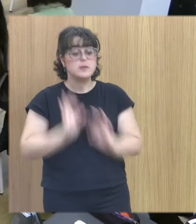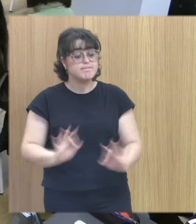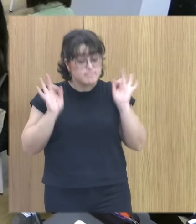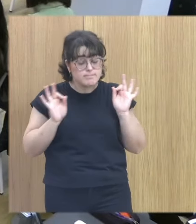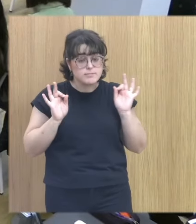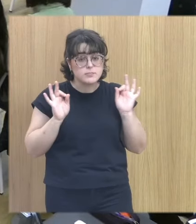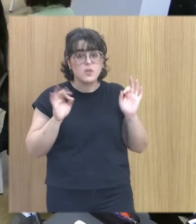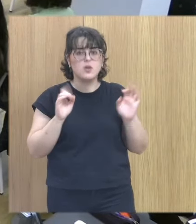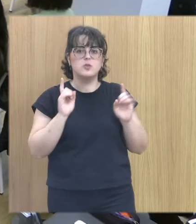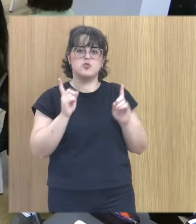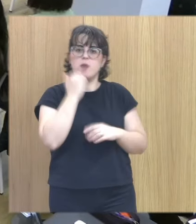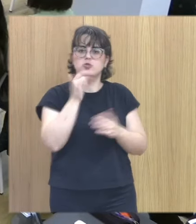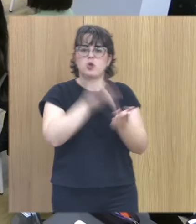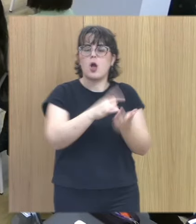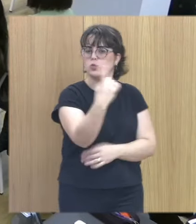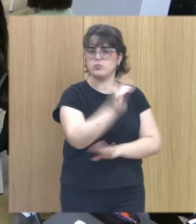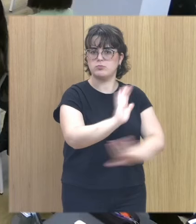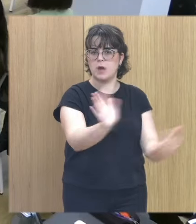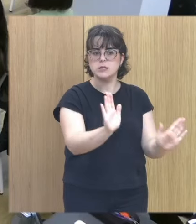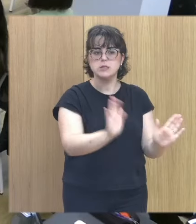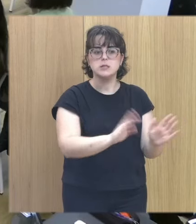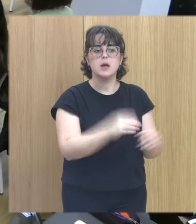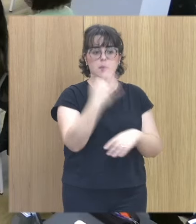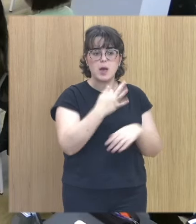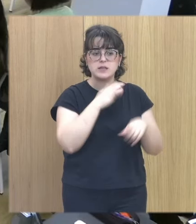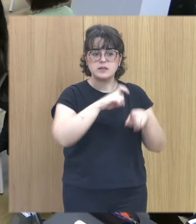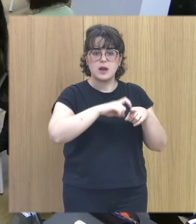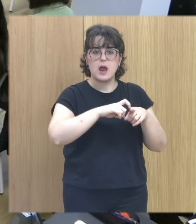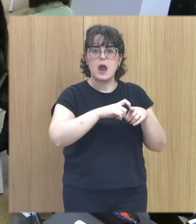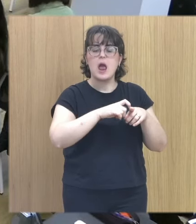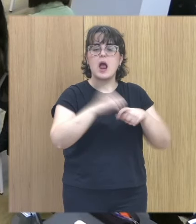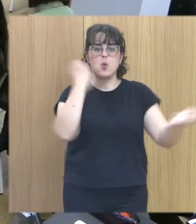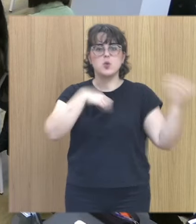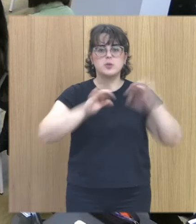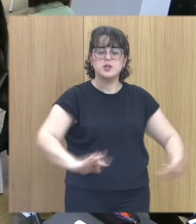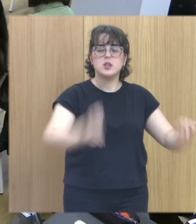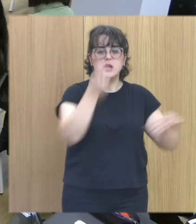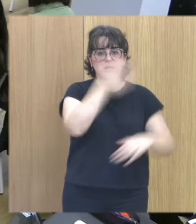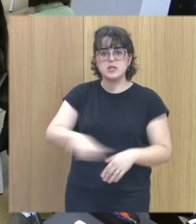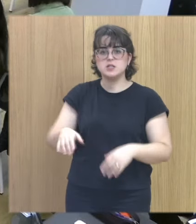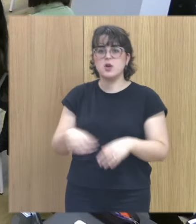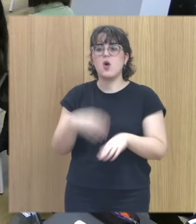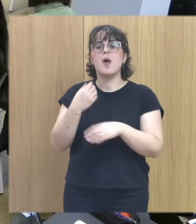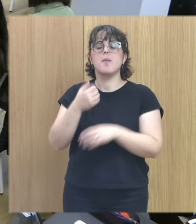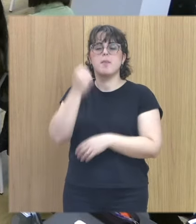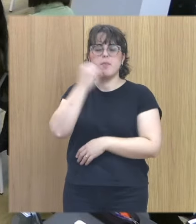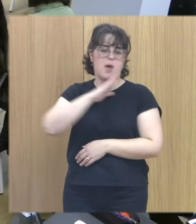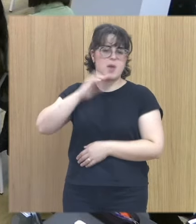tuvo uno y dice que el carácter de ese niño abusado por la madre era totalmente violento